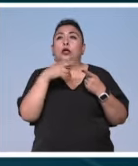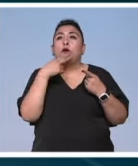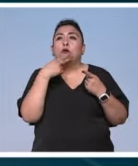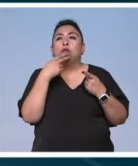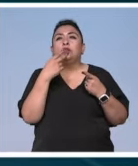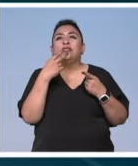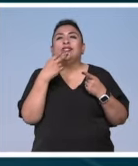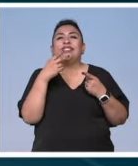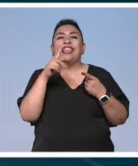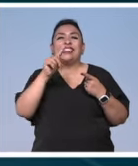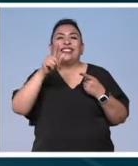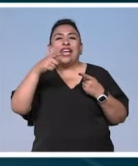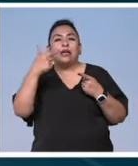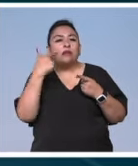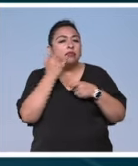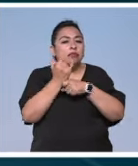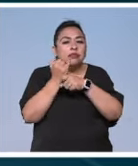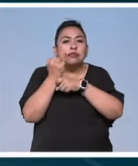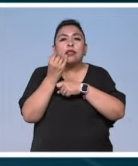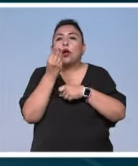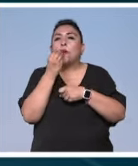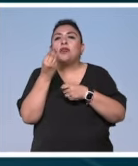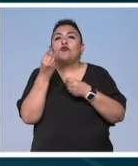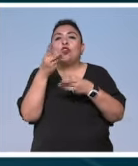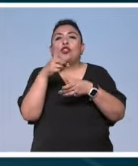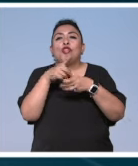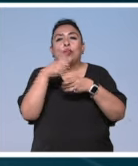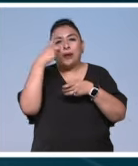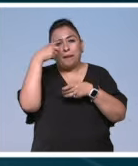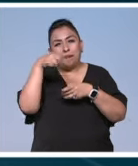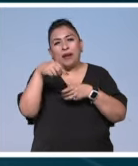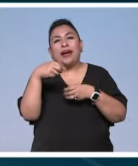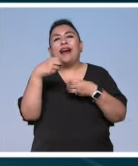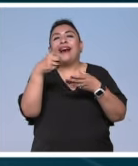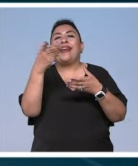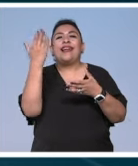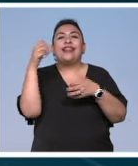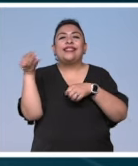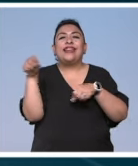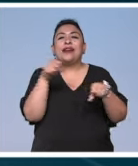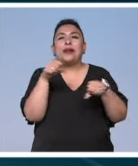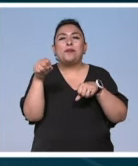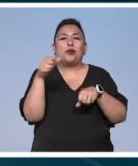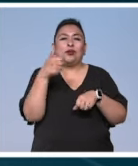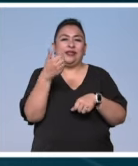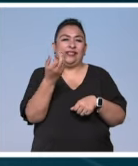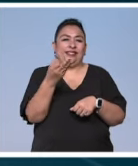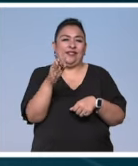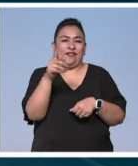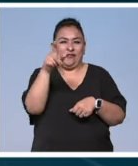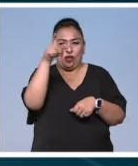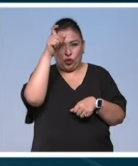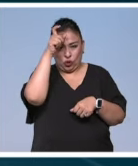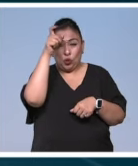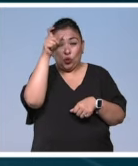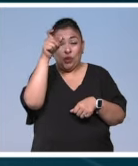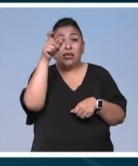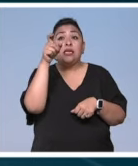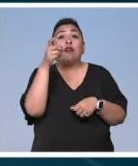rastrear el destino de víveres donados en la Ciudad de México para los damnificados de los terremotos ocurridos el 6 de febrero en Turquía.